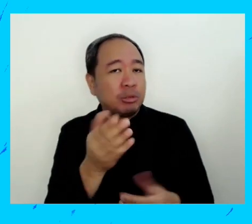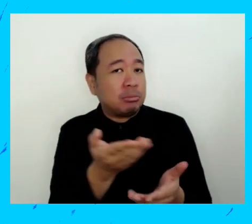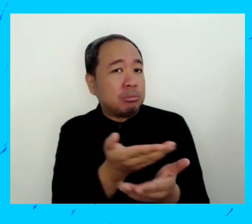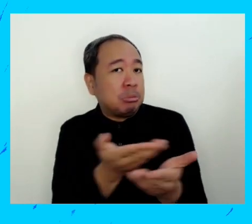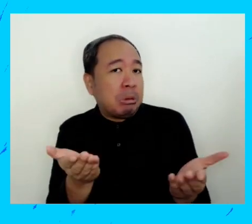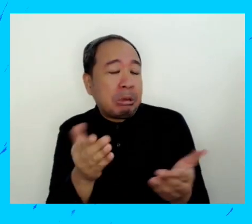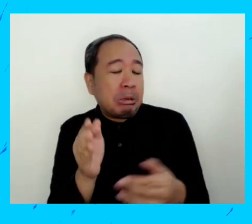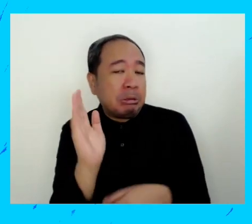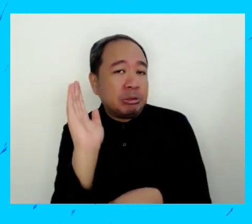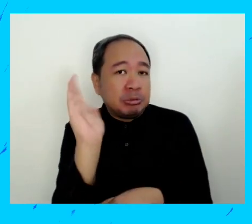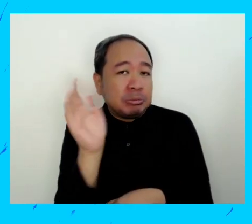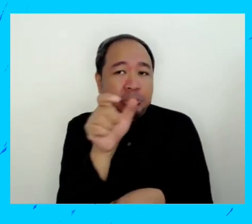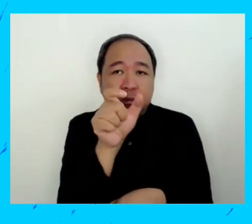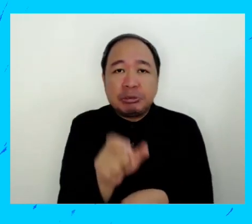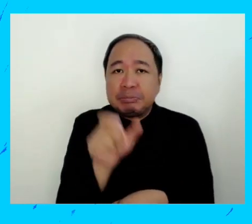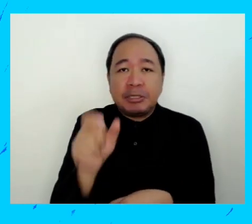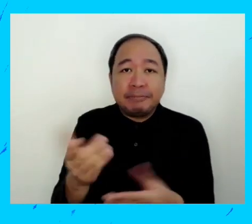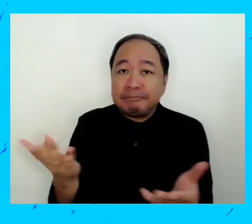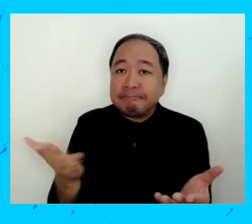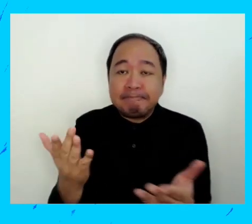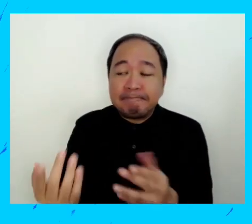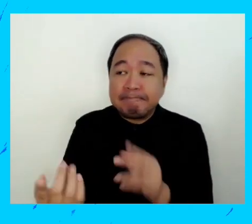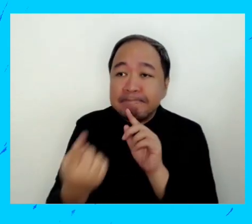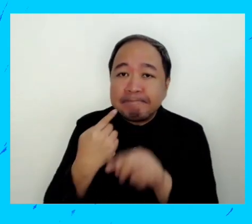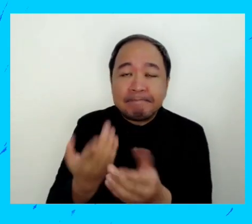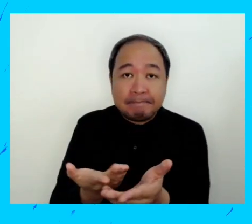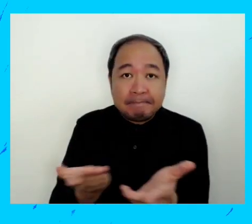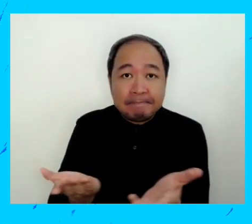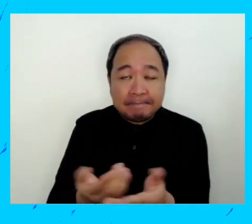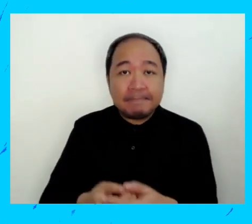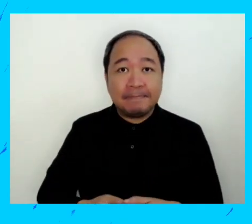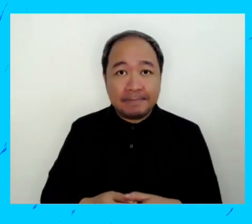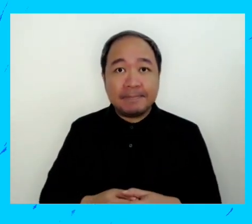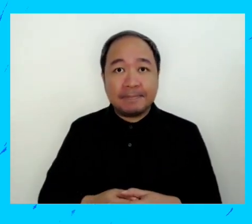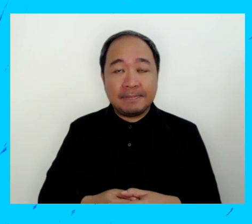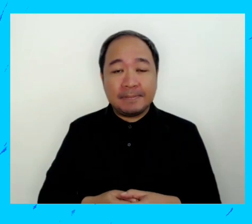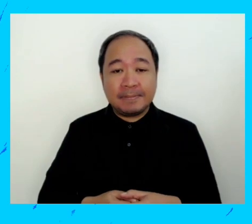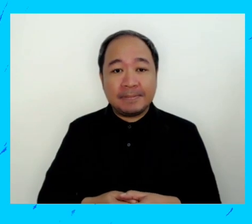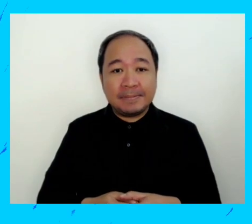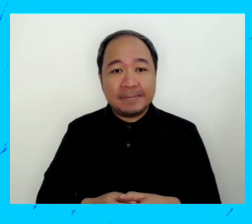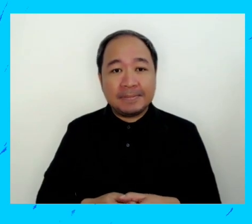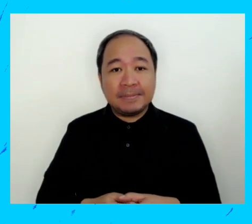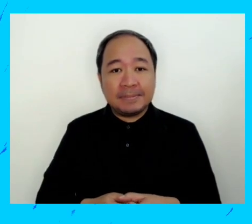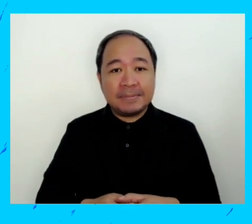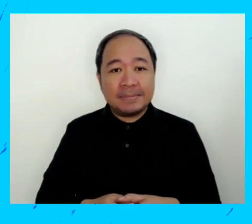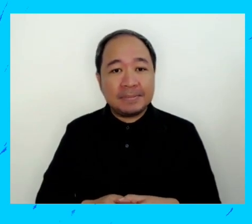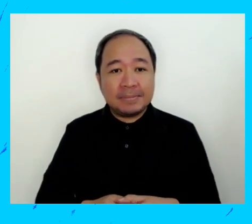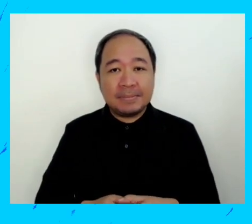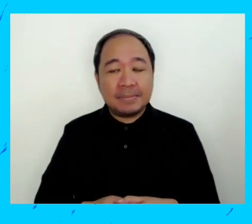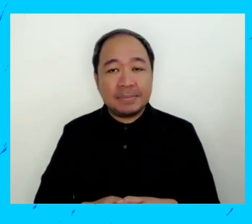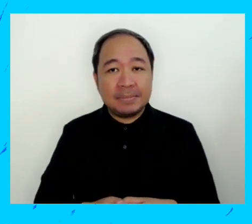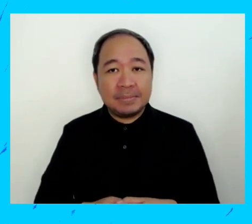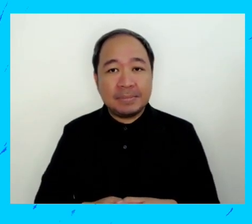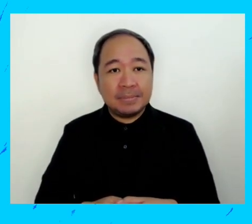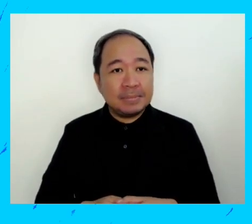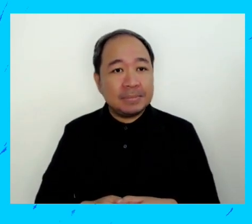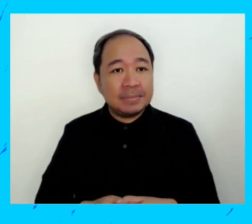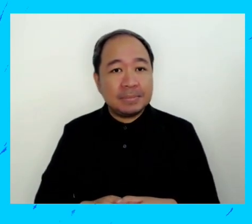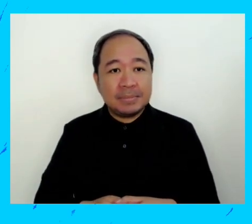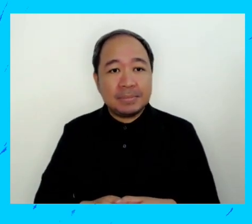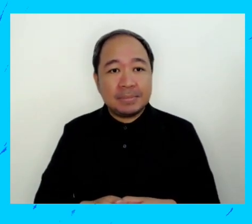pregunta para nuestros ponentes. El que quiera podrá responder.